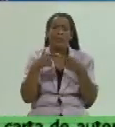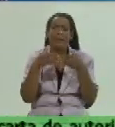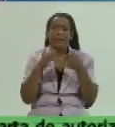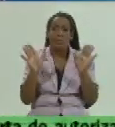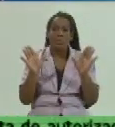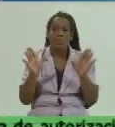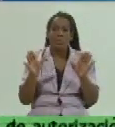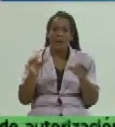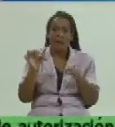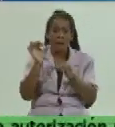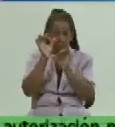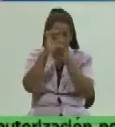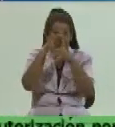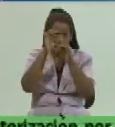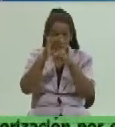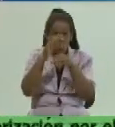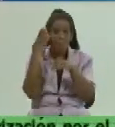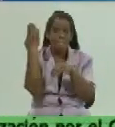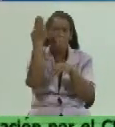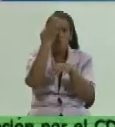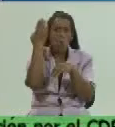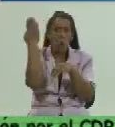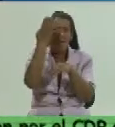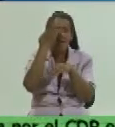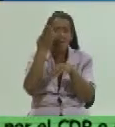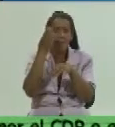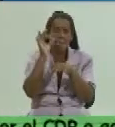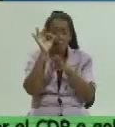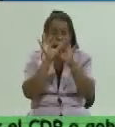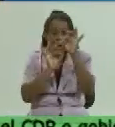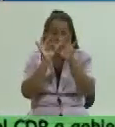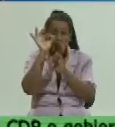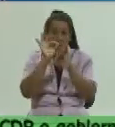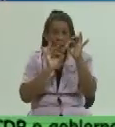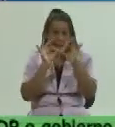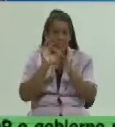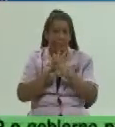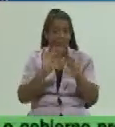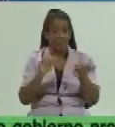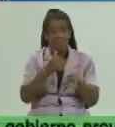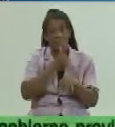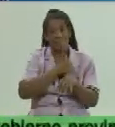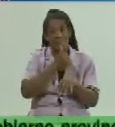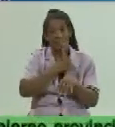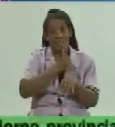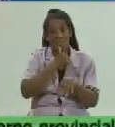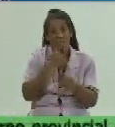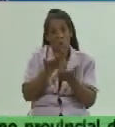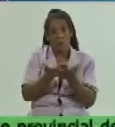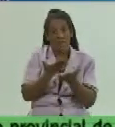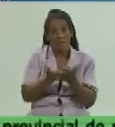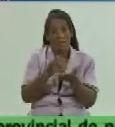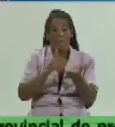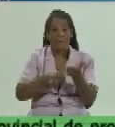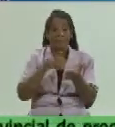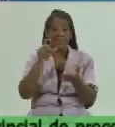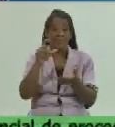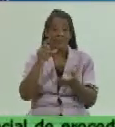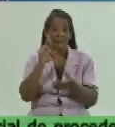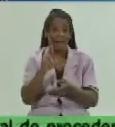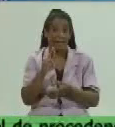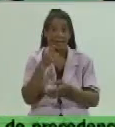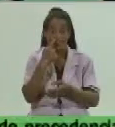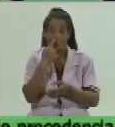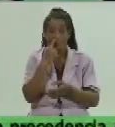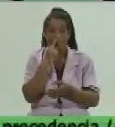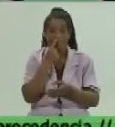de biología molecular que facilitará entonces la comprobación de estas muestras PCR y tendrá un impacto positivo en el trabajo de ustedes.